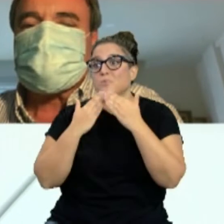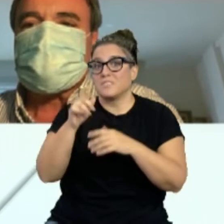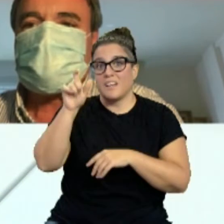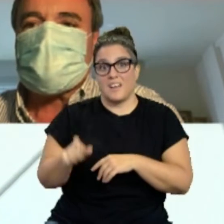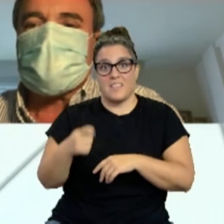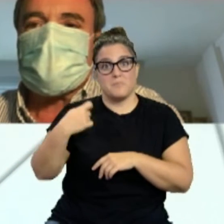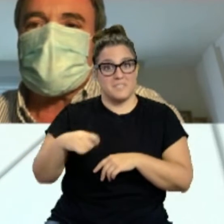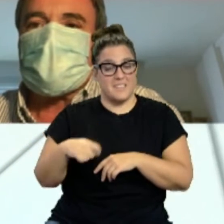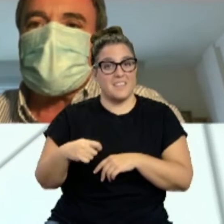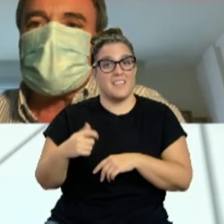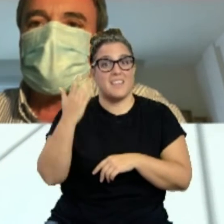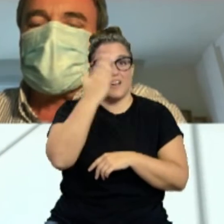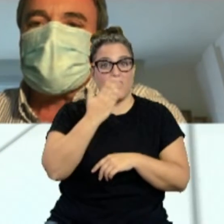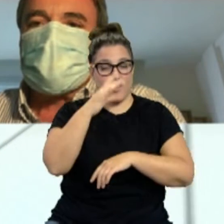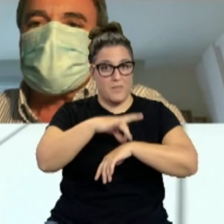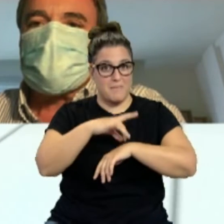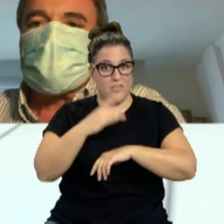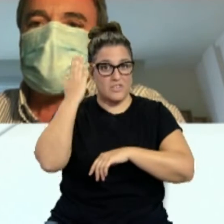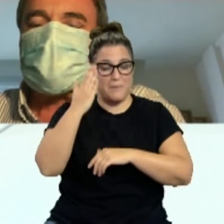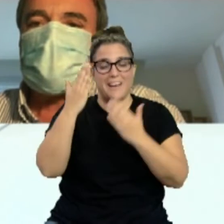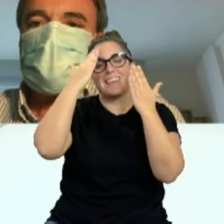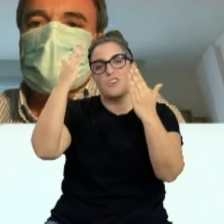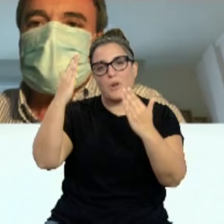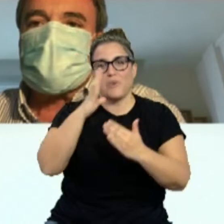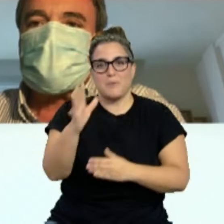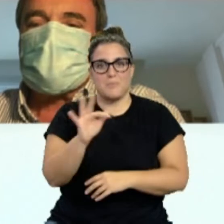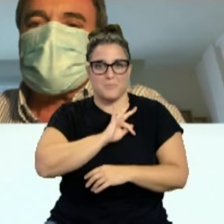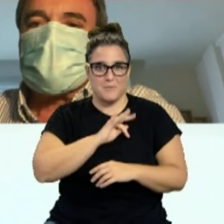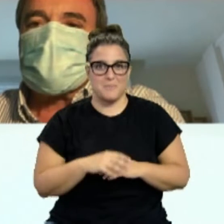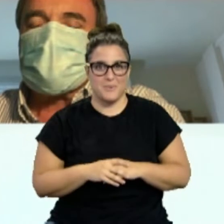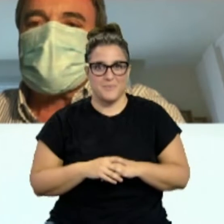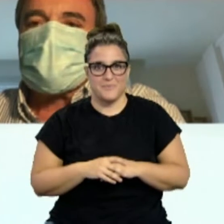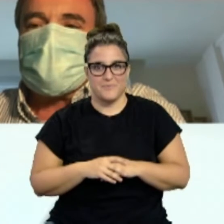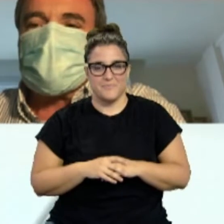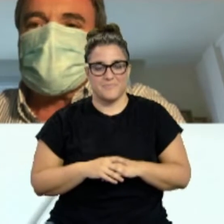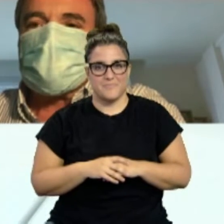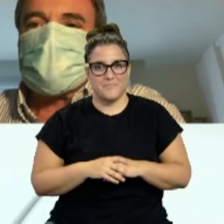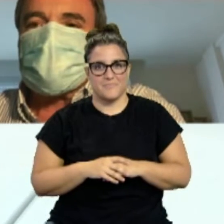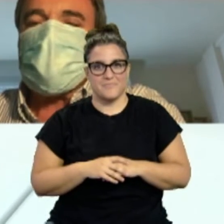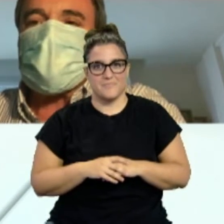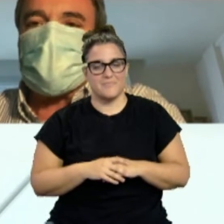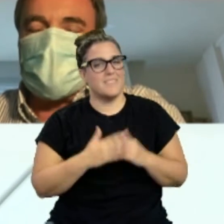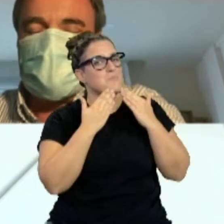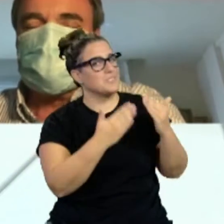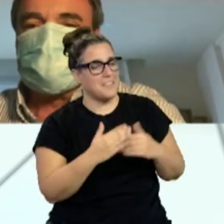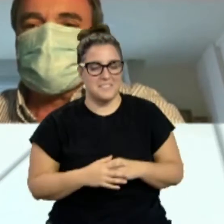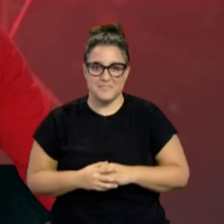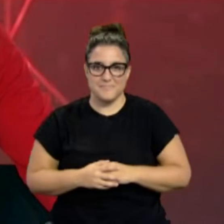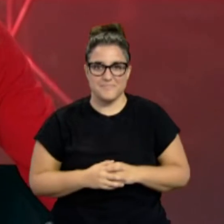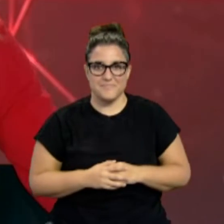presidente del Colegio de Médicos de Navarra, y enhorabuena por ese galardón a todo el colectivo. Muchas gracias.